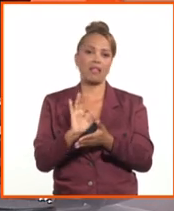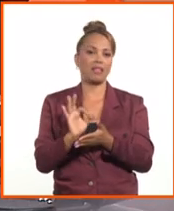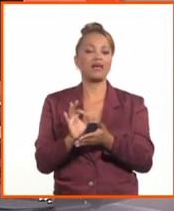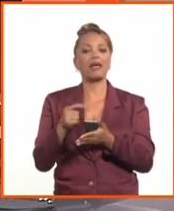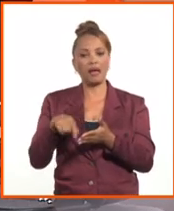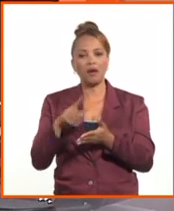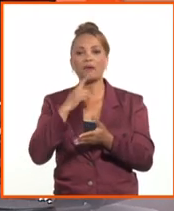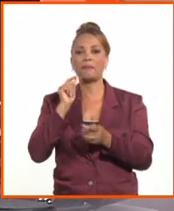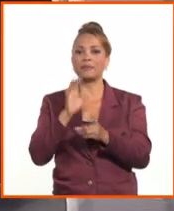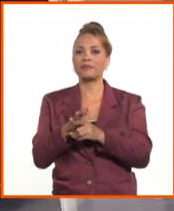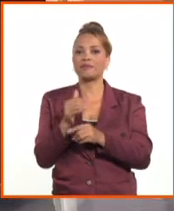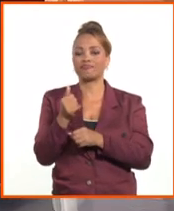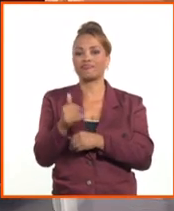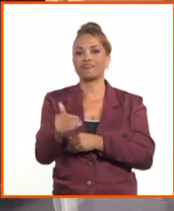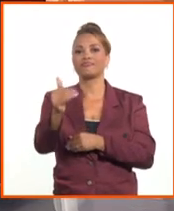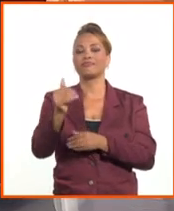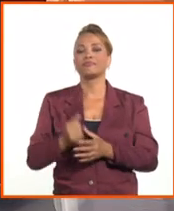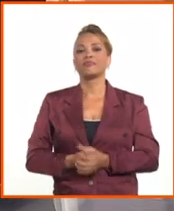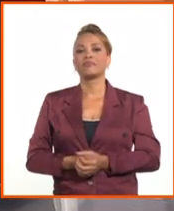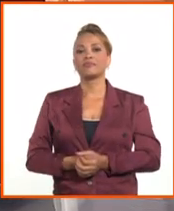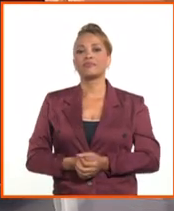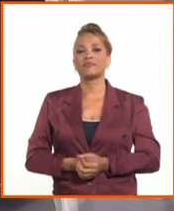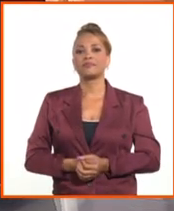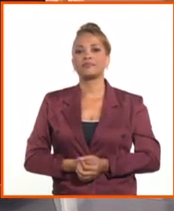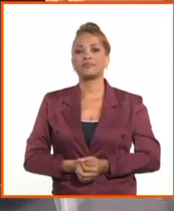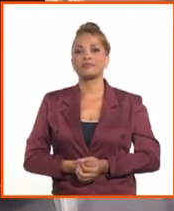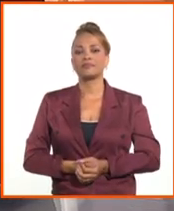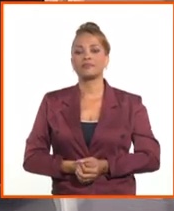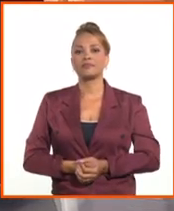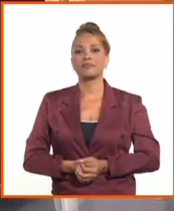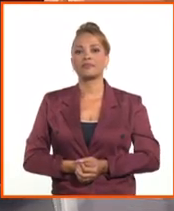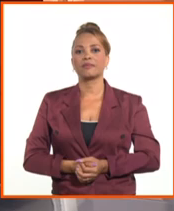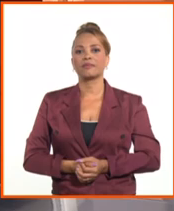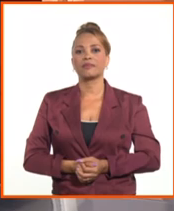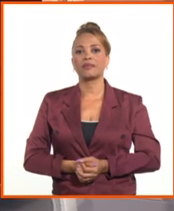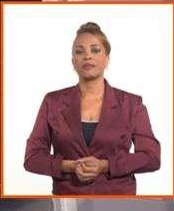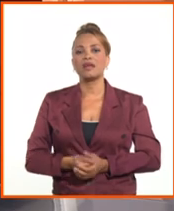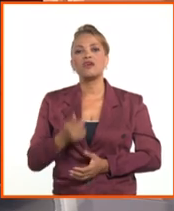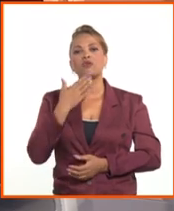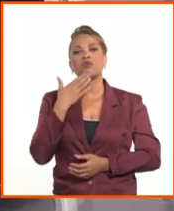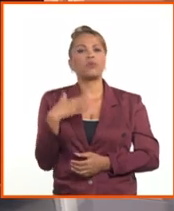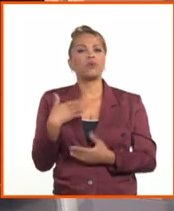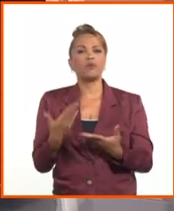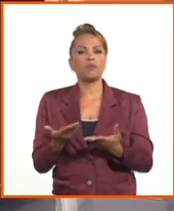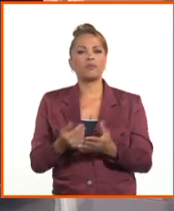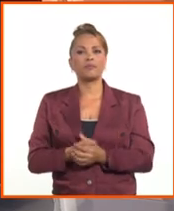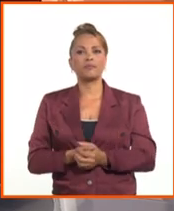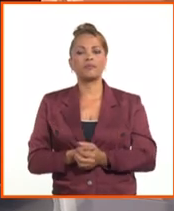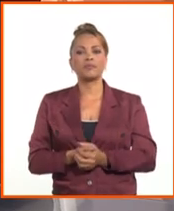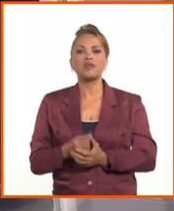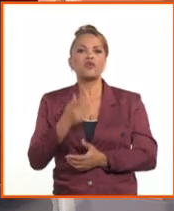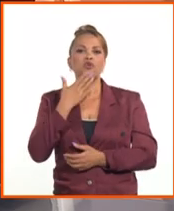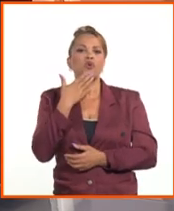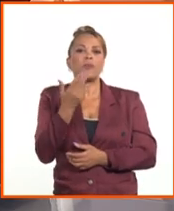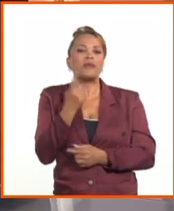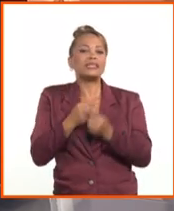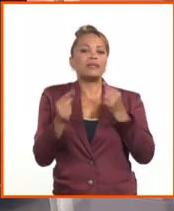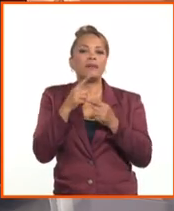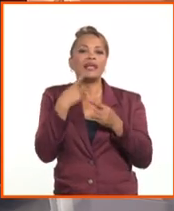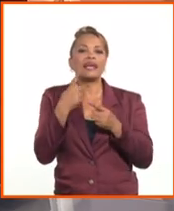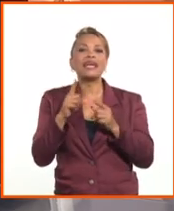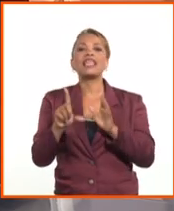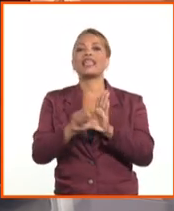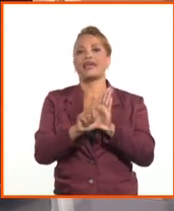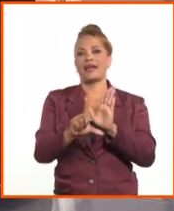Mira, yo diría, y te adelanto ese criterio o ese concepto, el beneficio, uno de los beneficios principales es la legalidad.